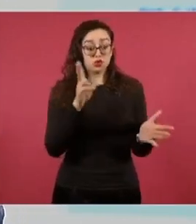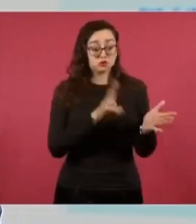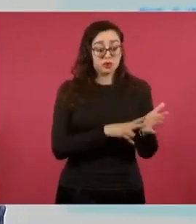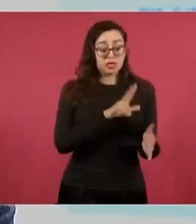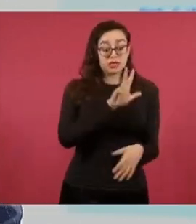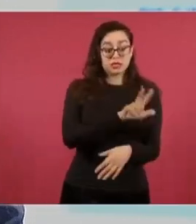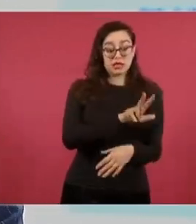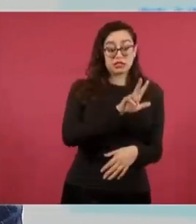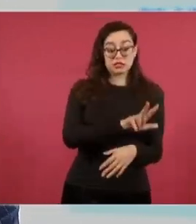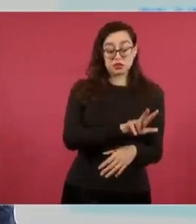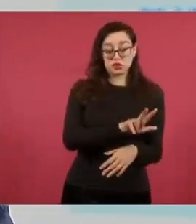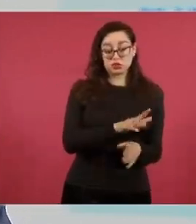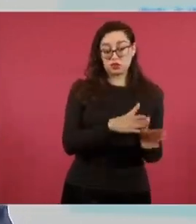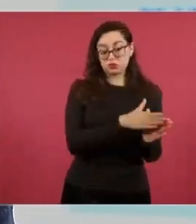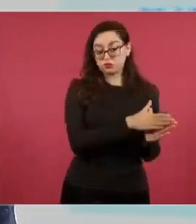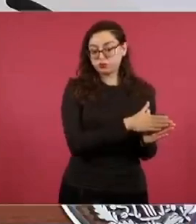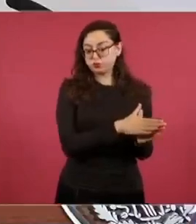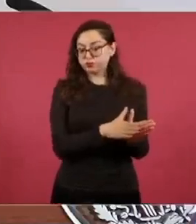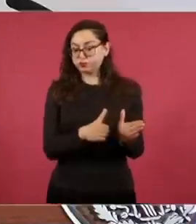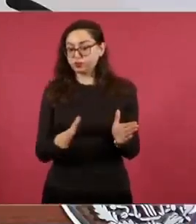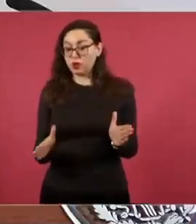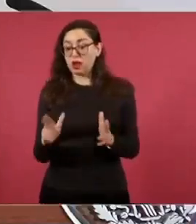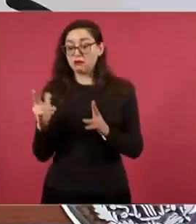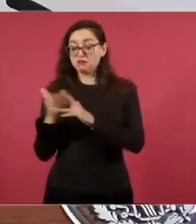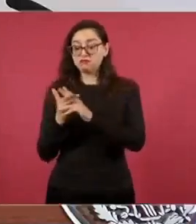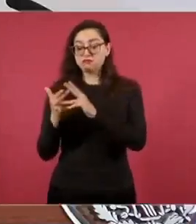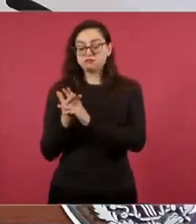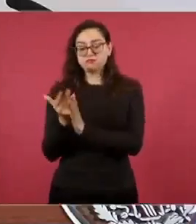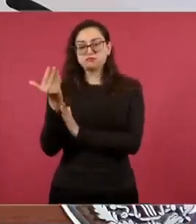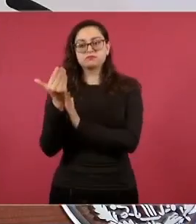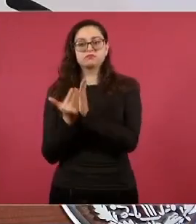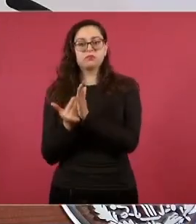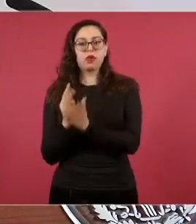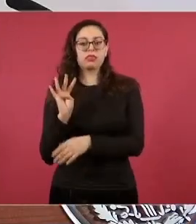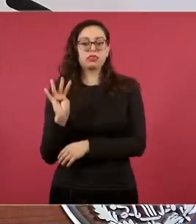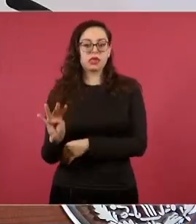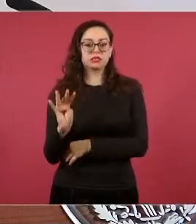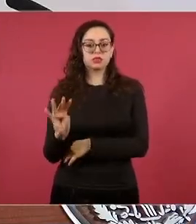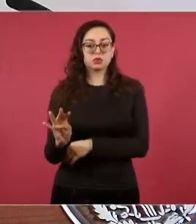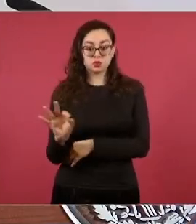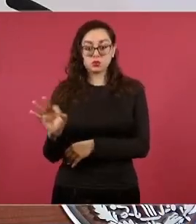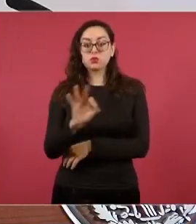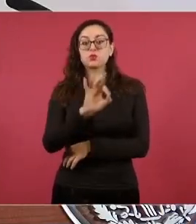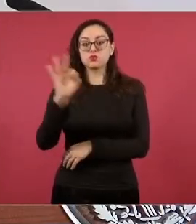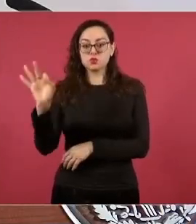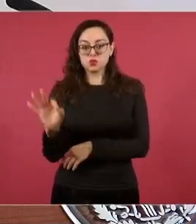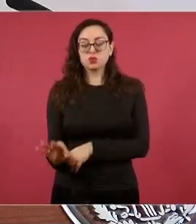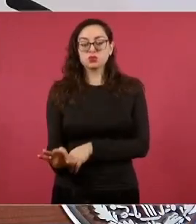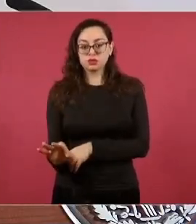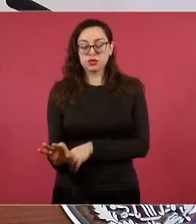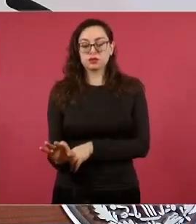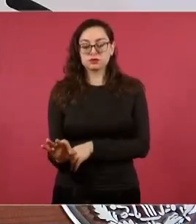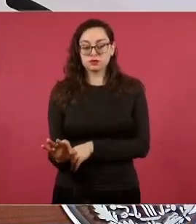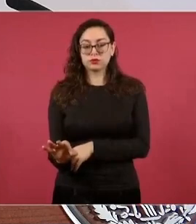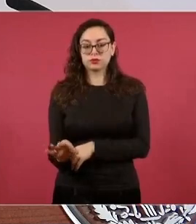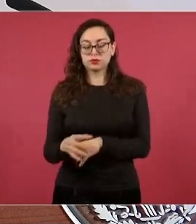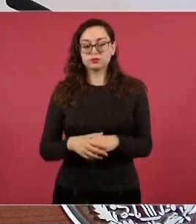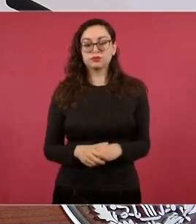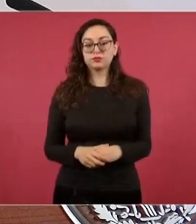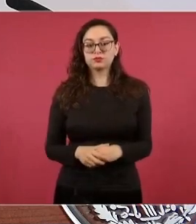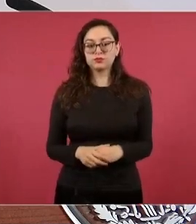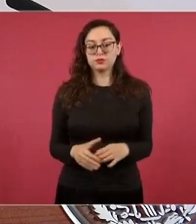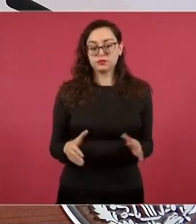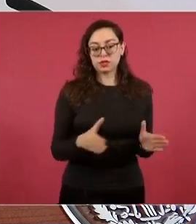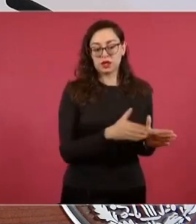menos 19% desde que inició esta administración, al mes de